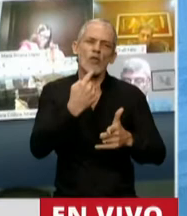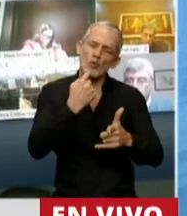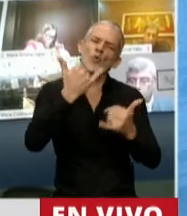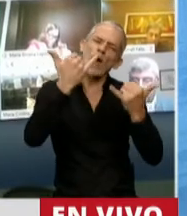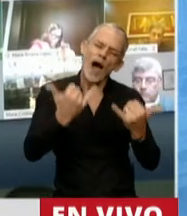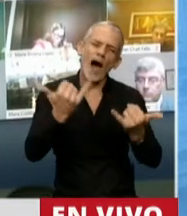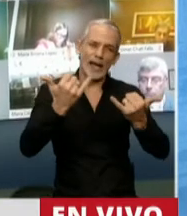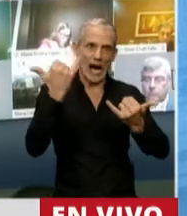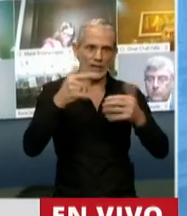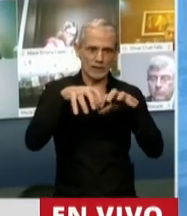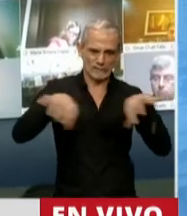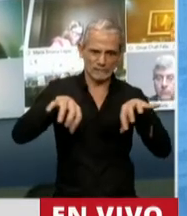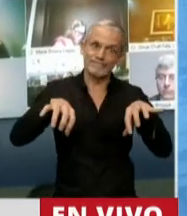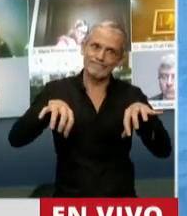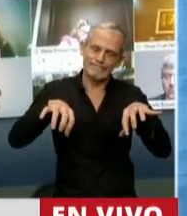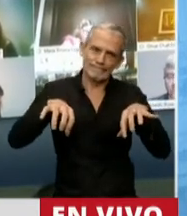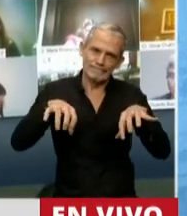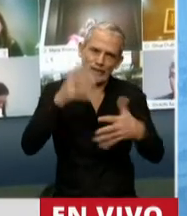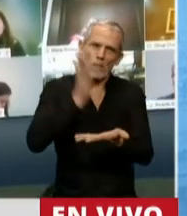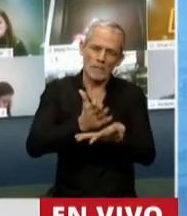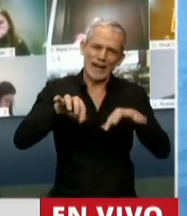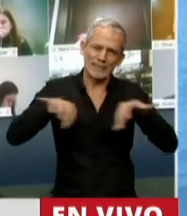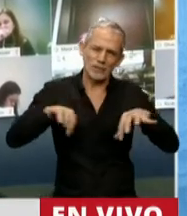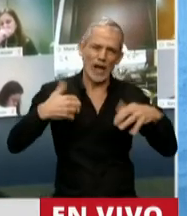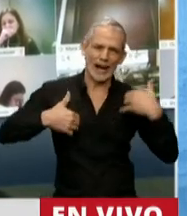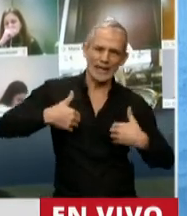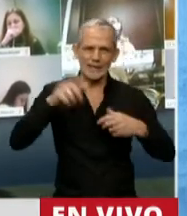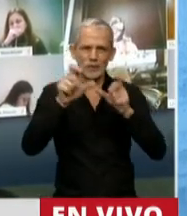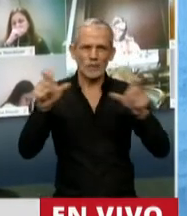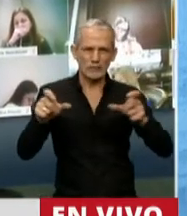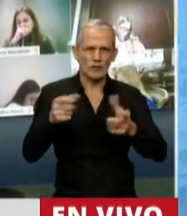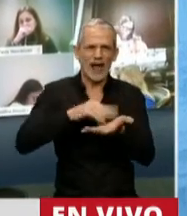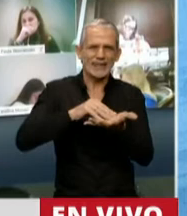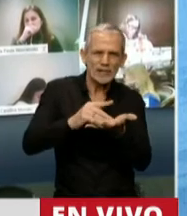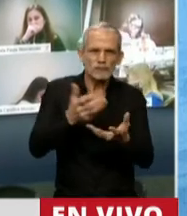Tiene una grieta que lo divide por la mitad o que lo atraviesa.